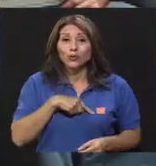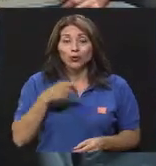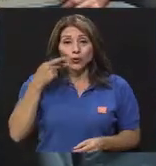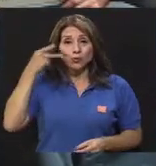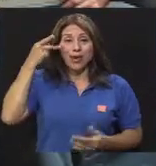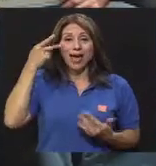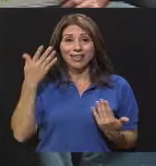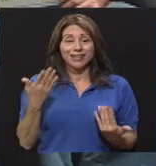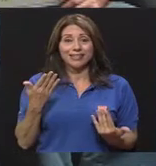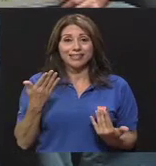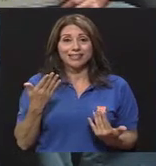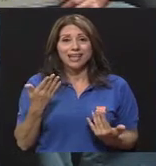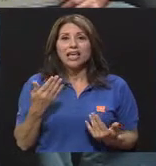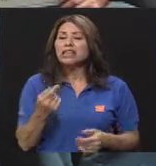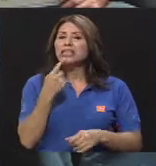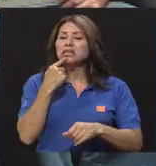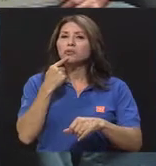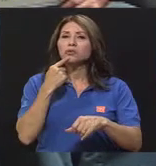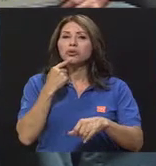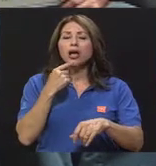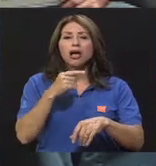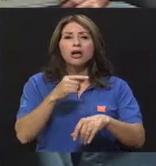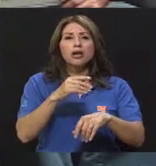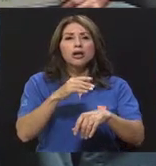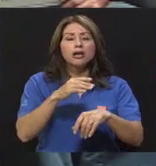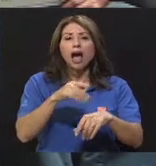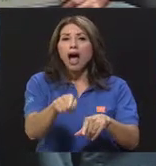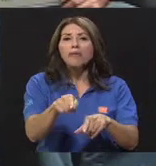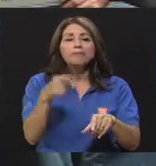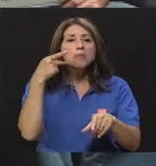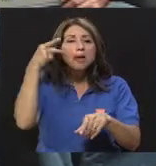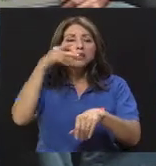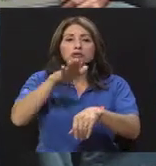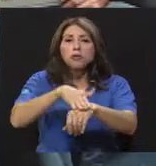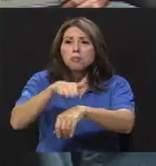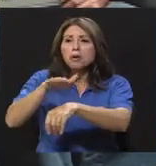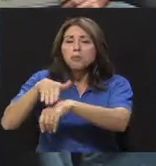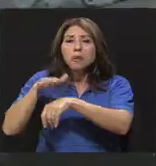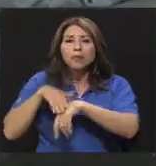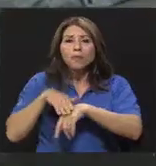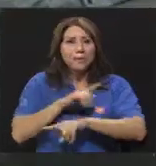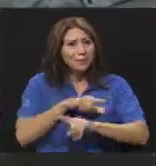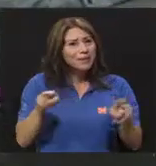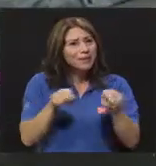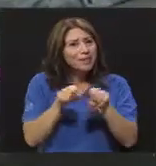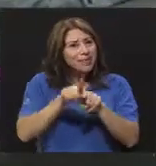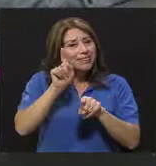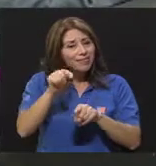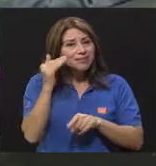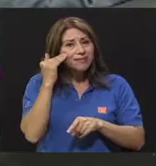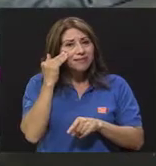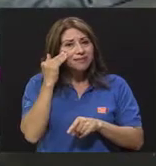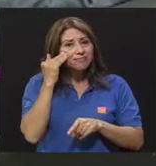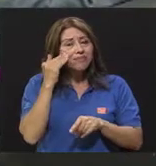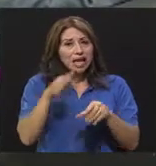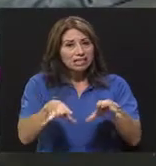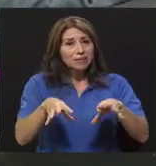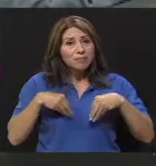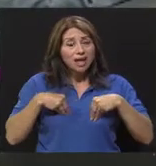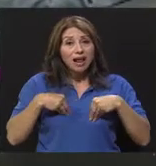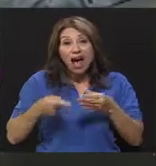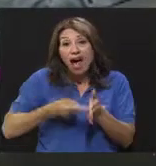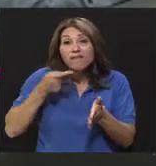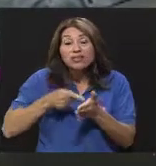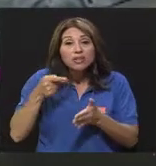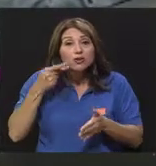y les echamos la culpa de todo. Pero también tenemos que reconocer que muchas cosas que los padres no hacen es porque